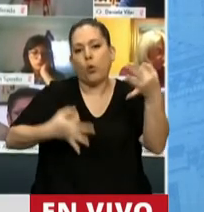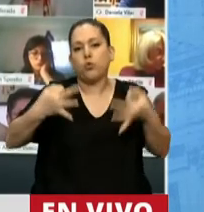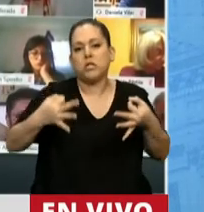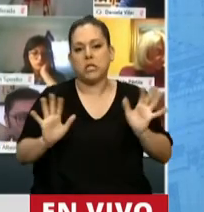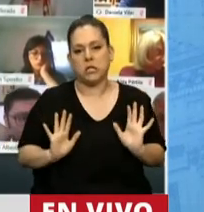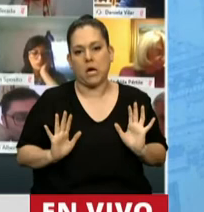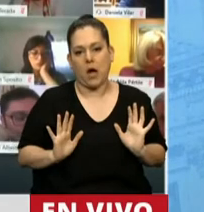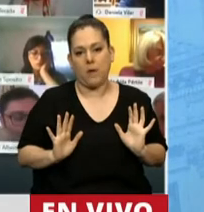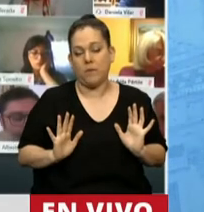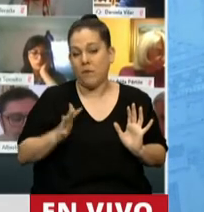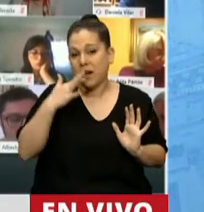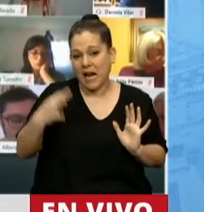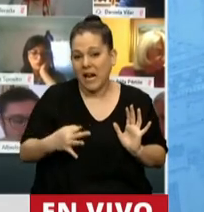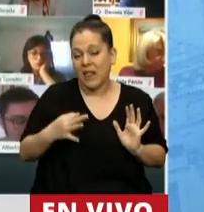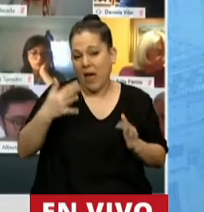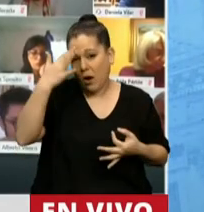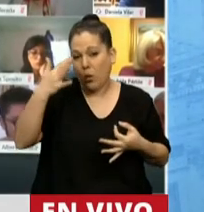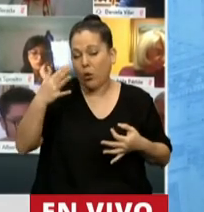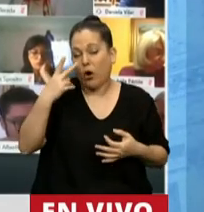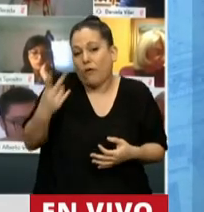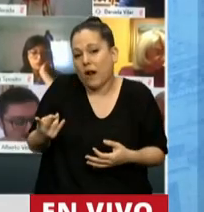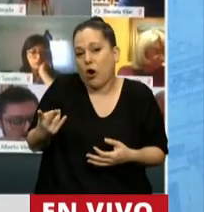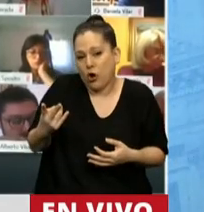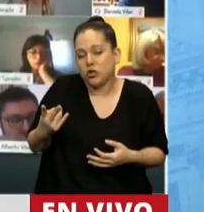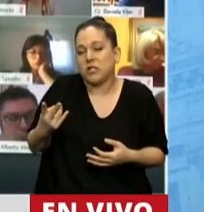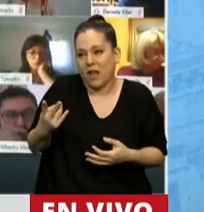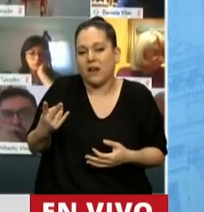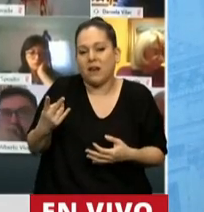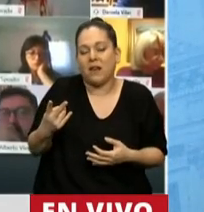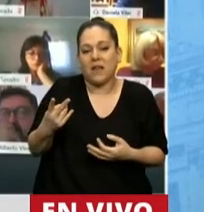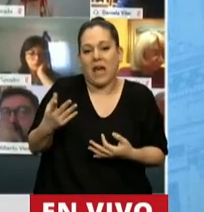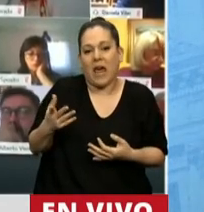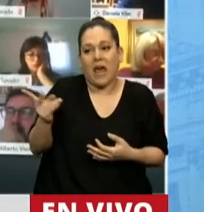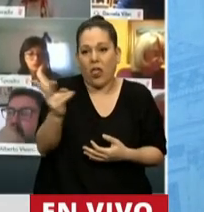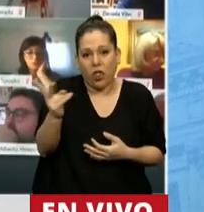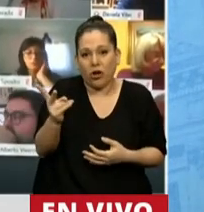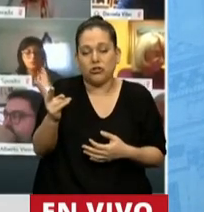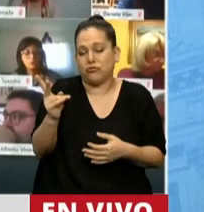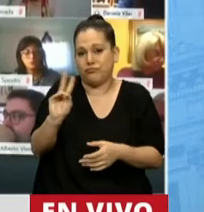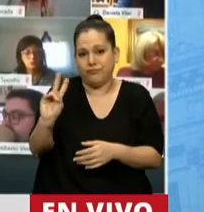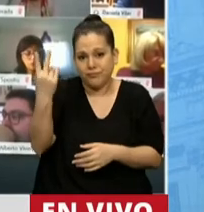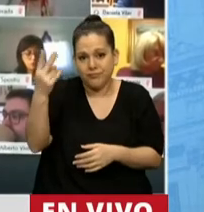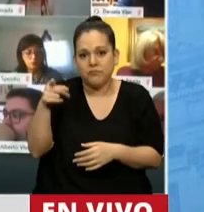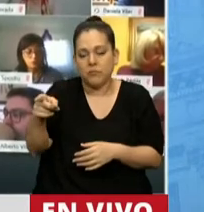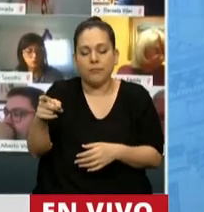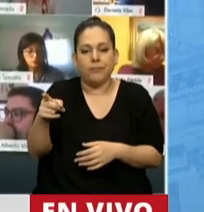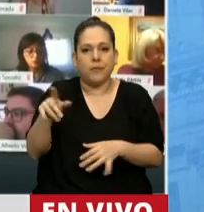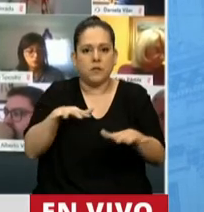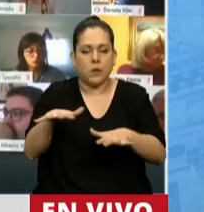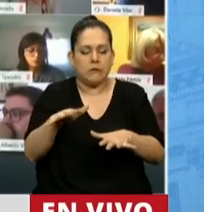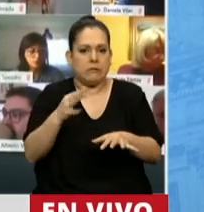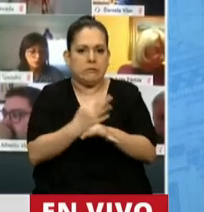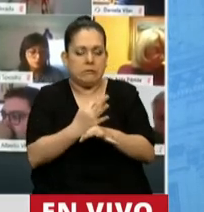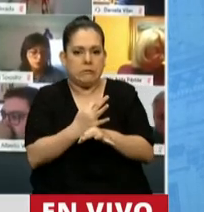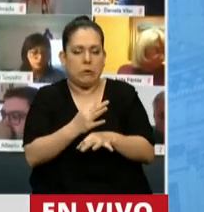acto de justicia es reconocer las razones por las cuales Sandra y Rubén perdieron la vida.